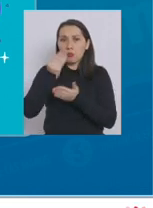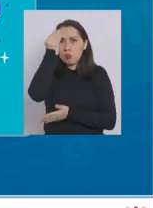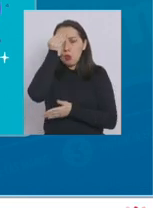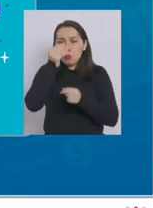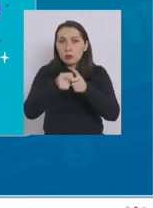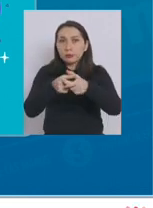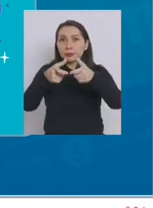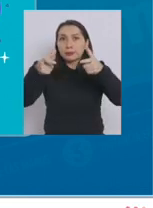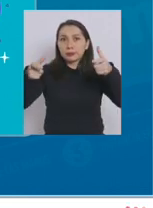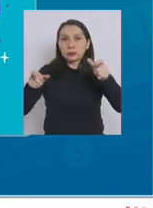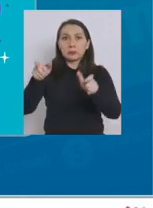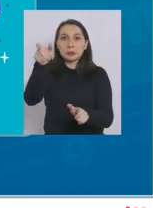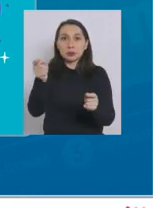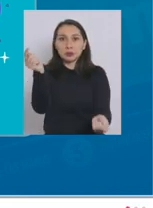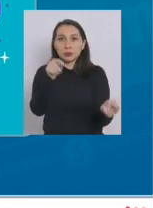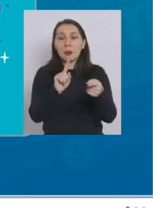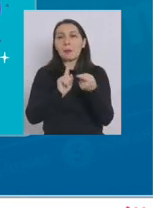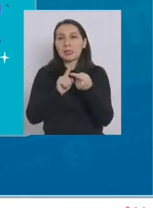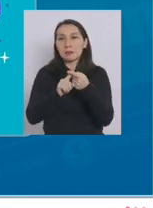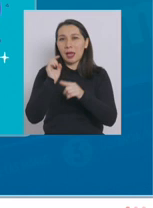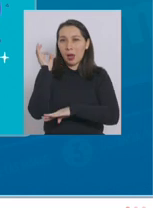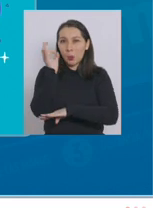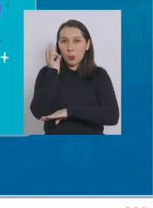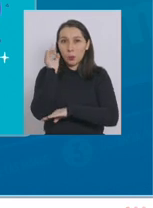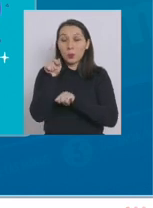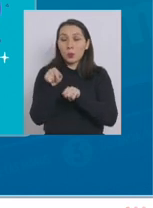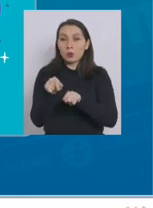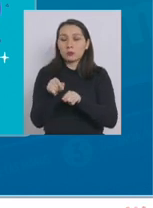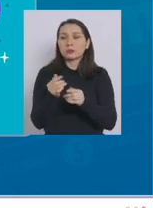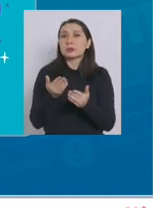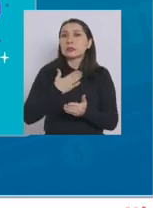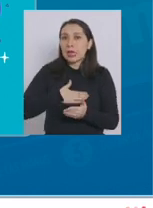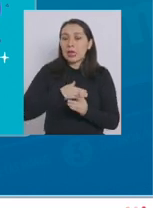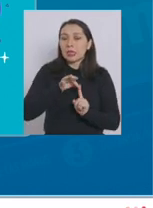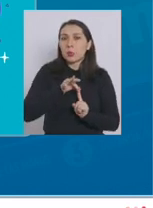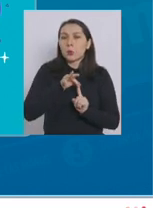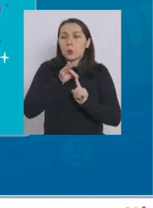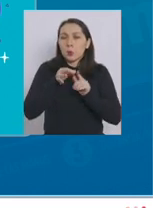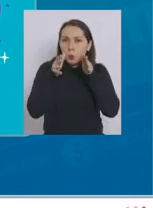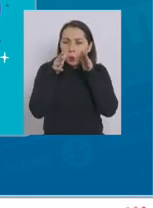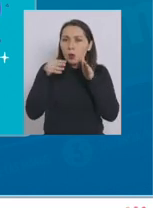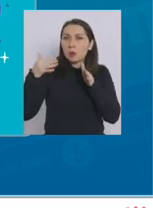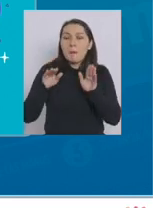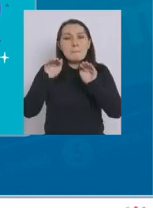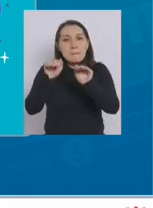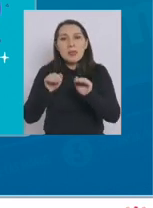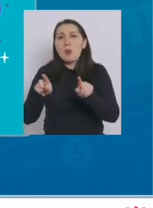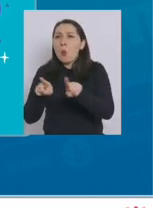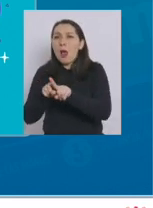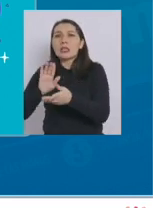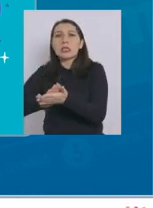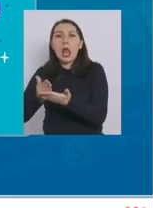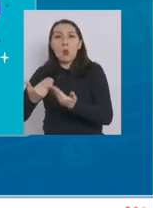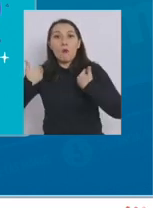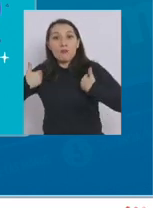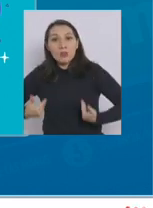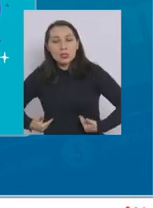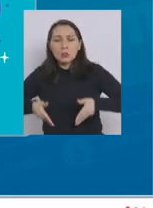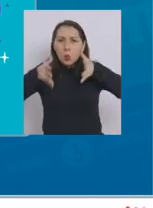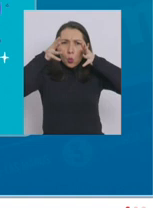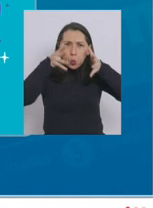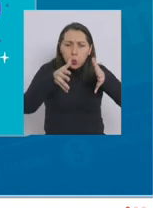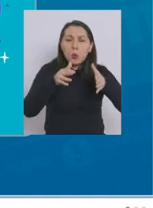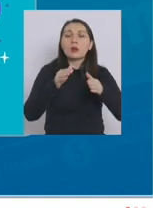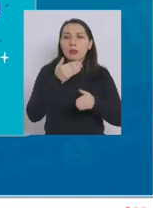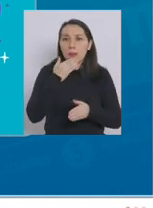de una gran mayoría de los participantes de la jornada, que esperan que sea priorizada desde el mismo modo que la salud física, con foco